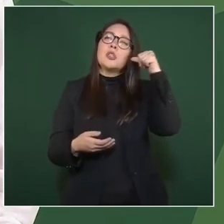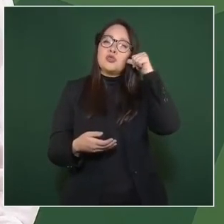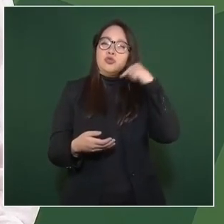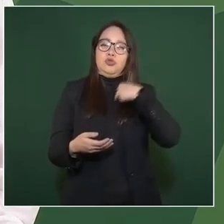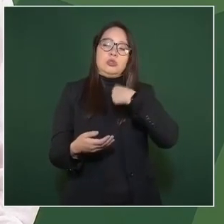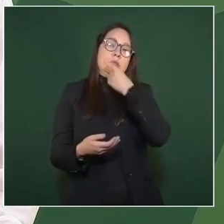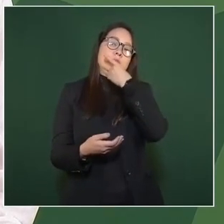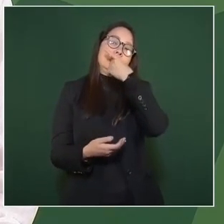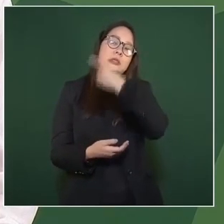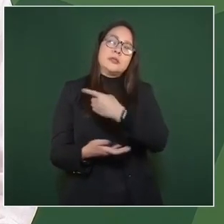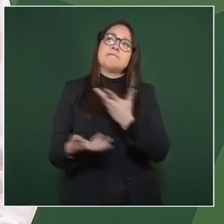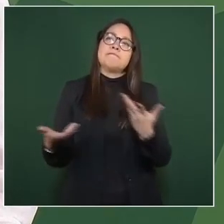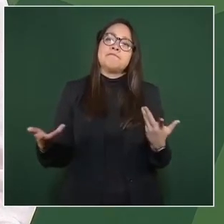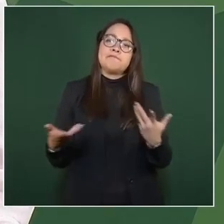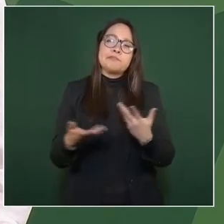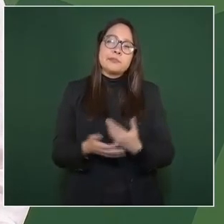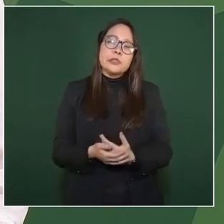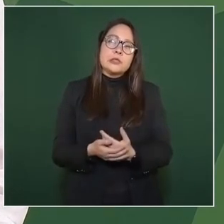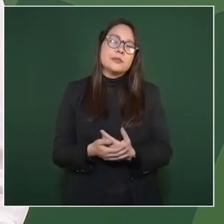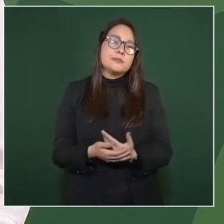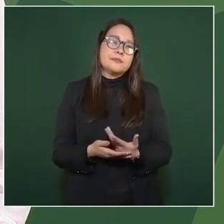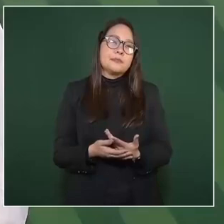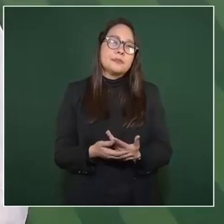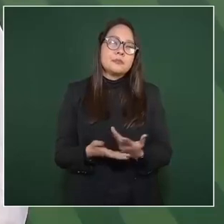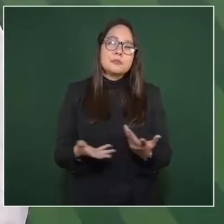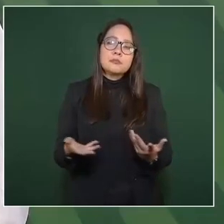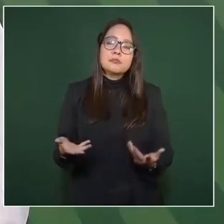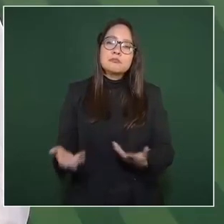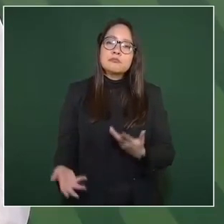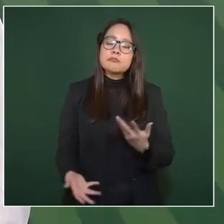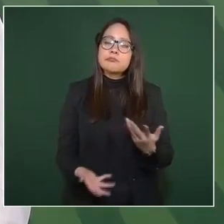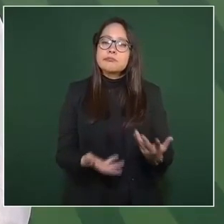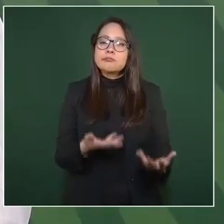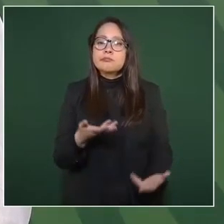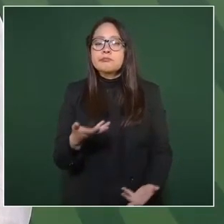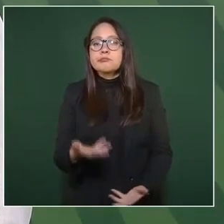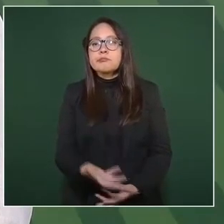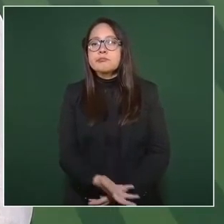de que